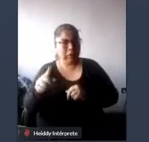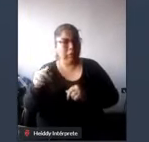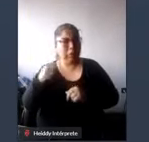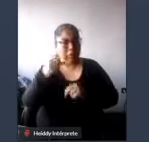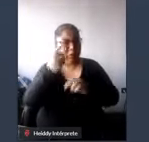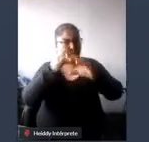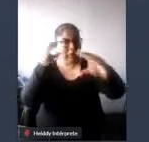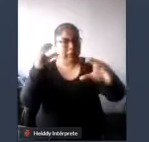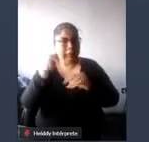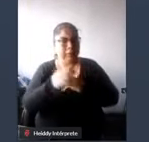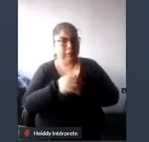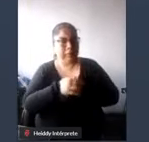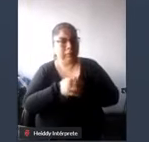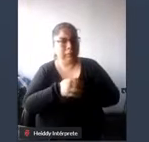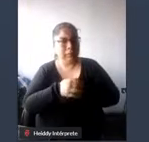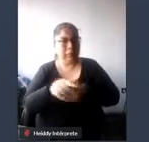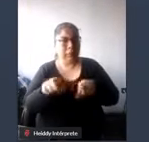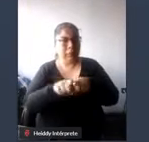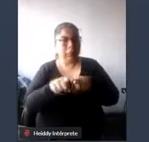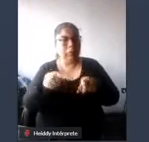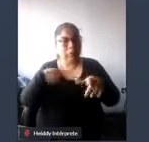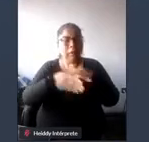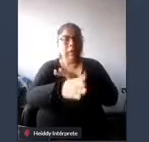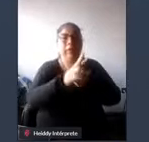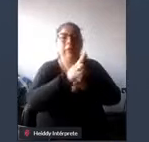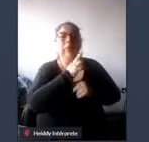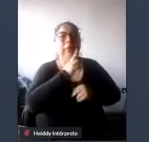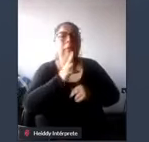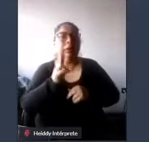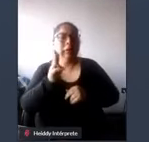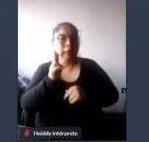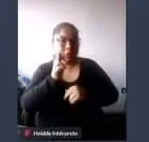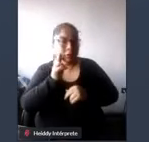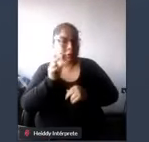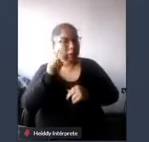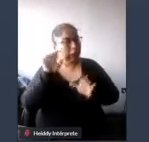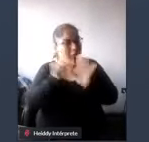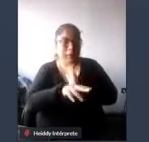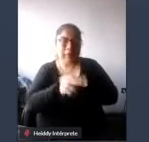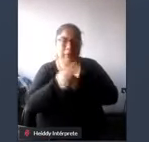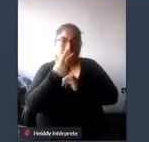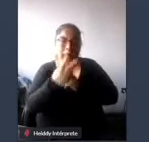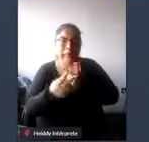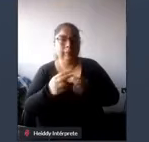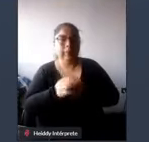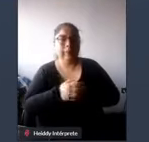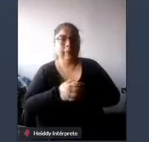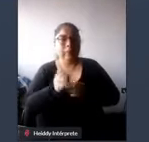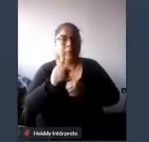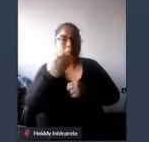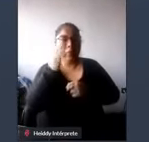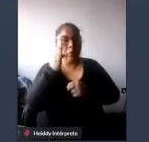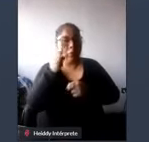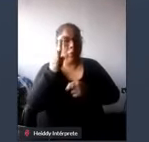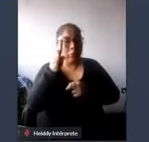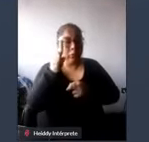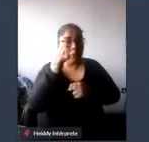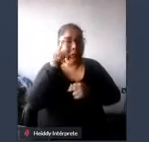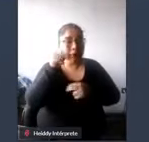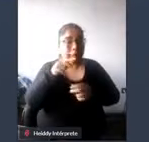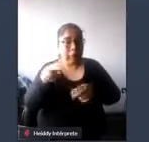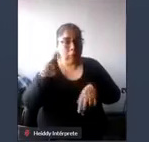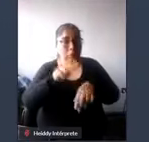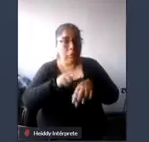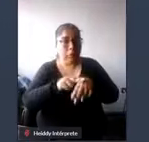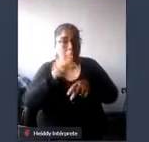también se da cuando uno entra a un restaurante y encuentra por ejemplo que los servicios higiénicos disponibles para